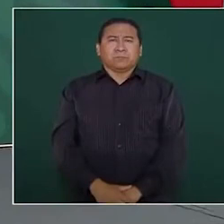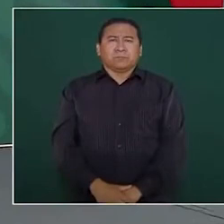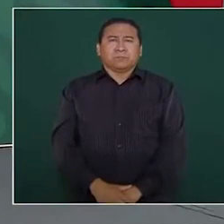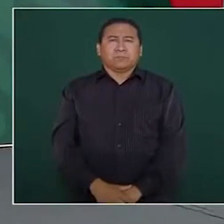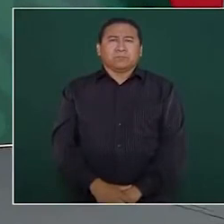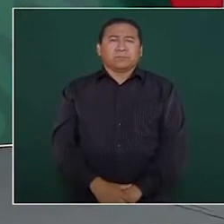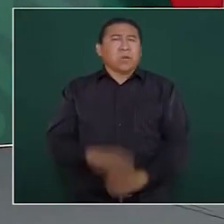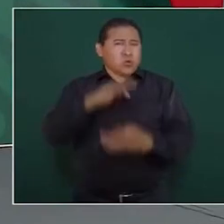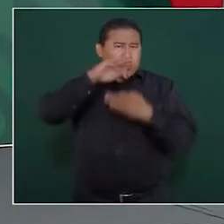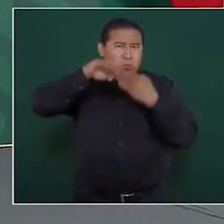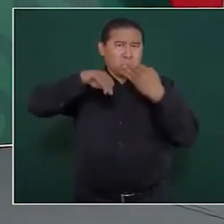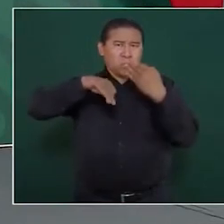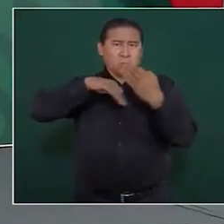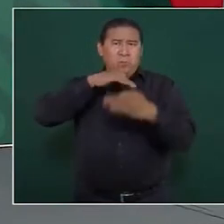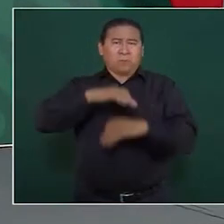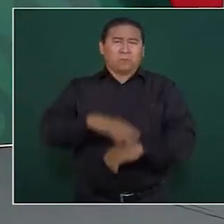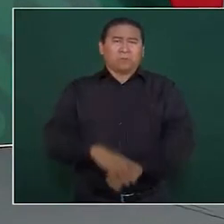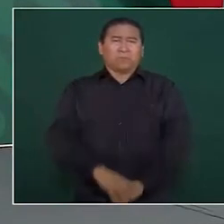todo lo que